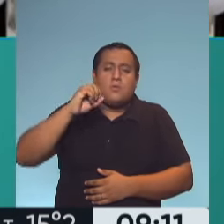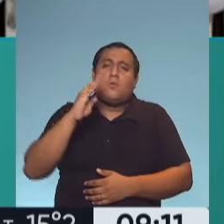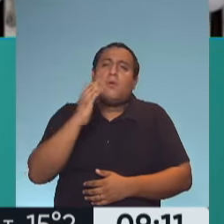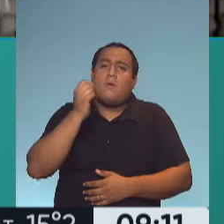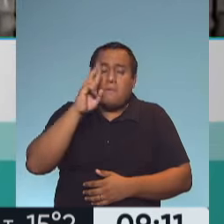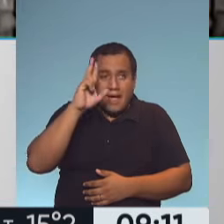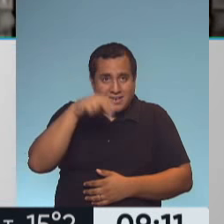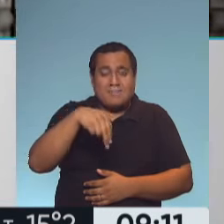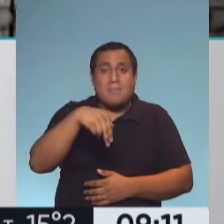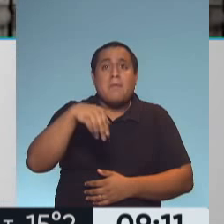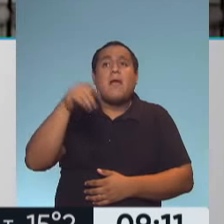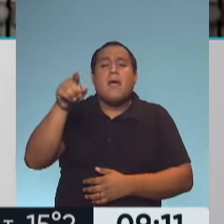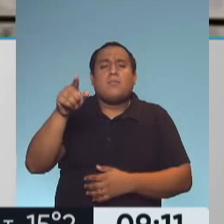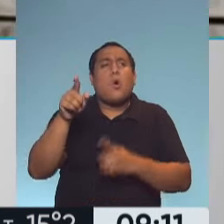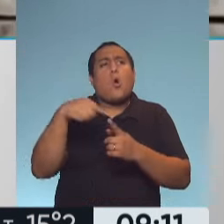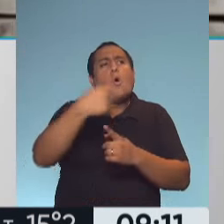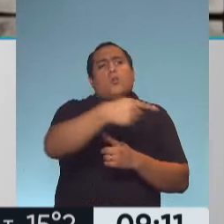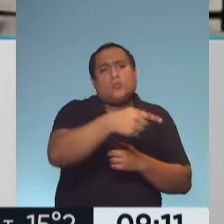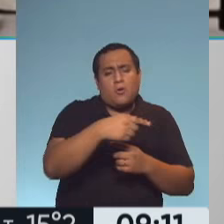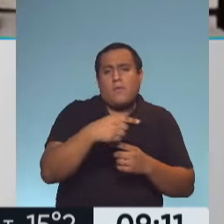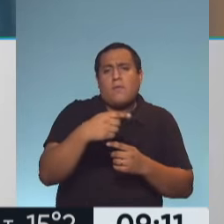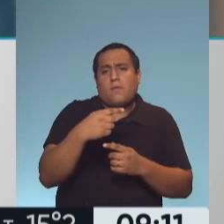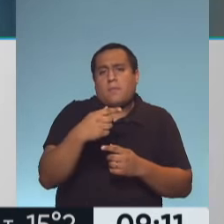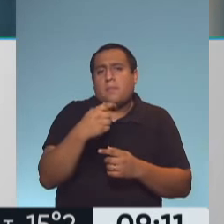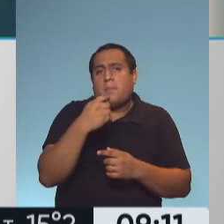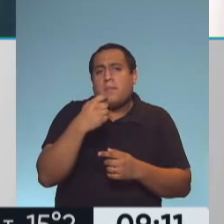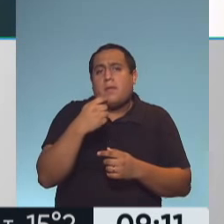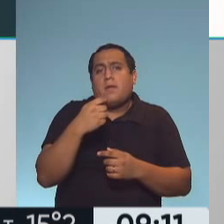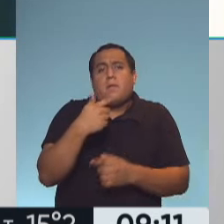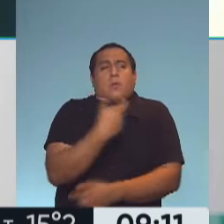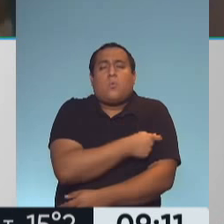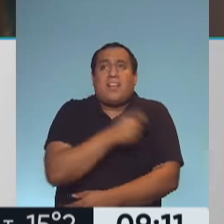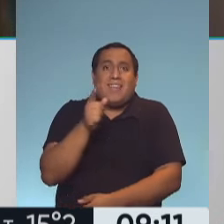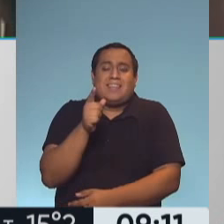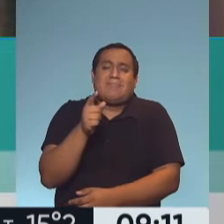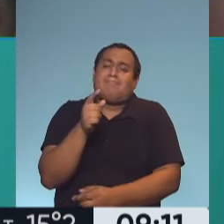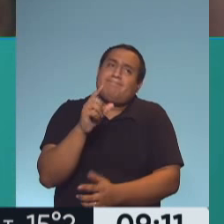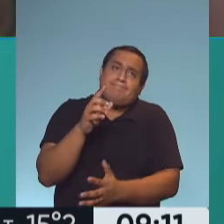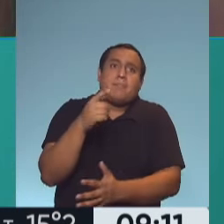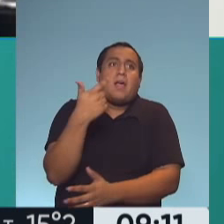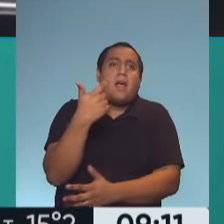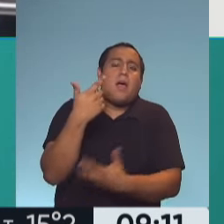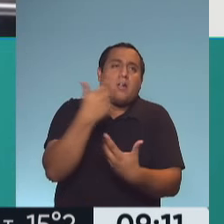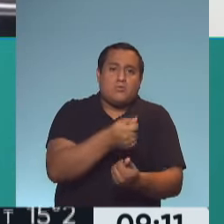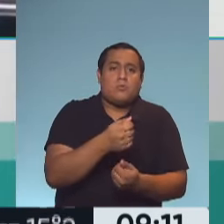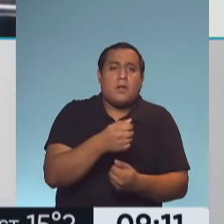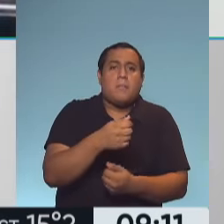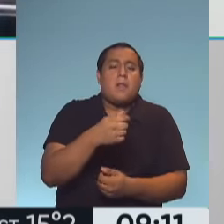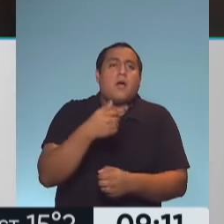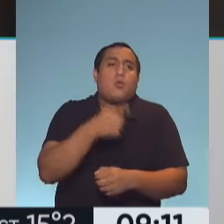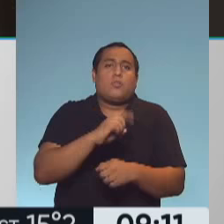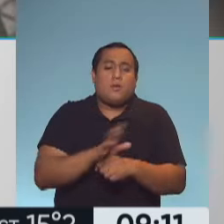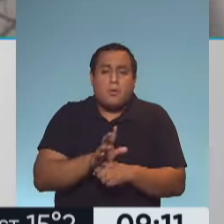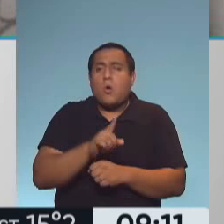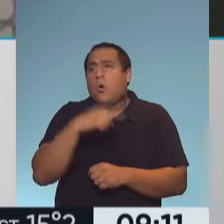que el resto de las vacunas para la enfermedad por COVID. Sinopharm tiene 100% para enfermedad